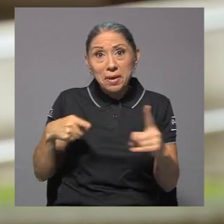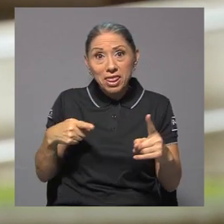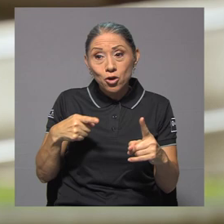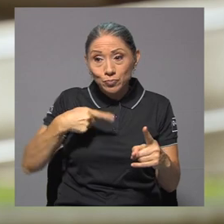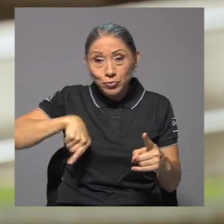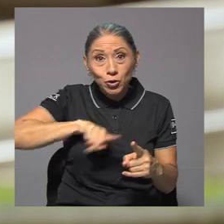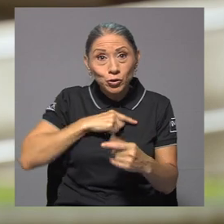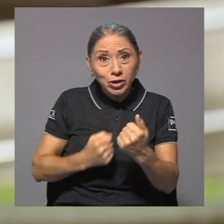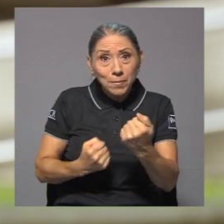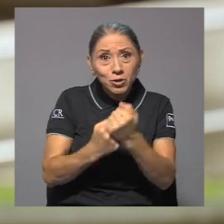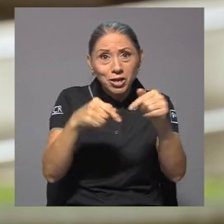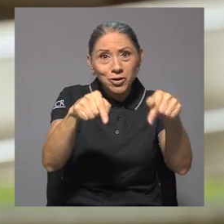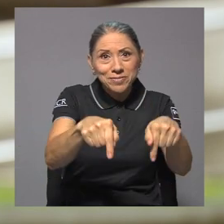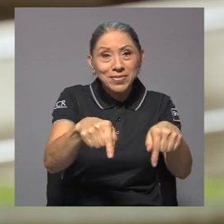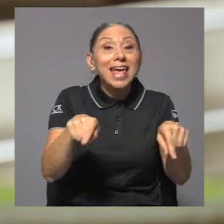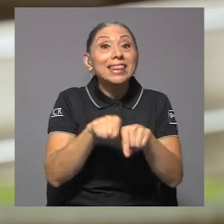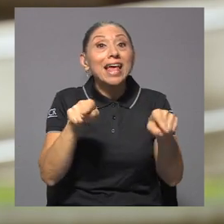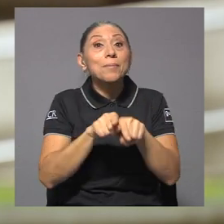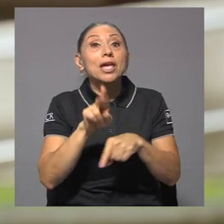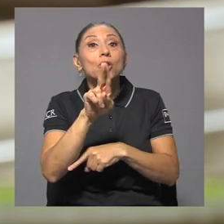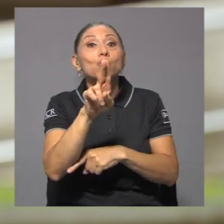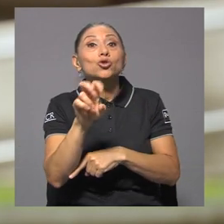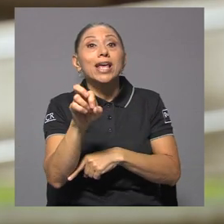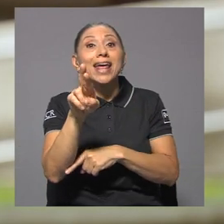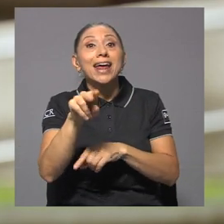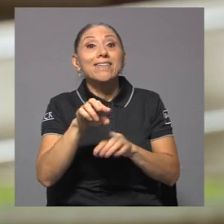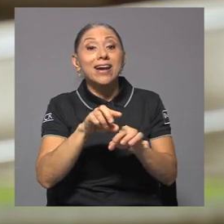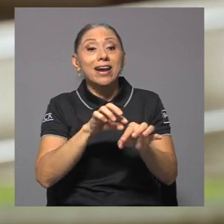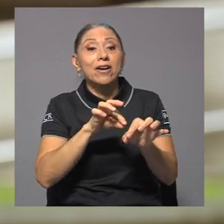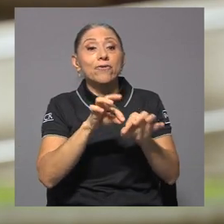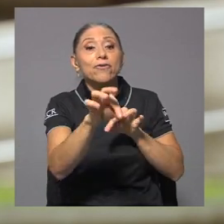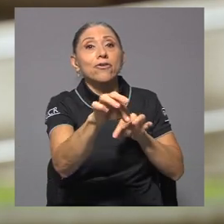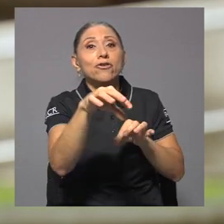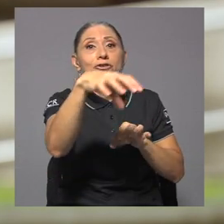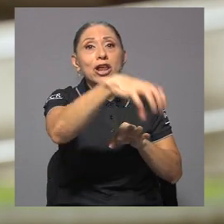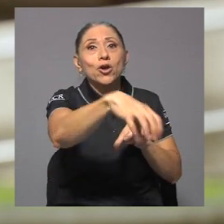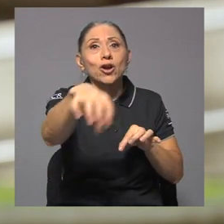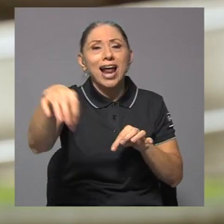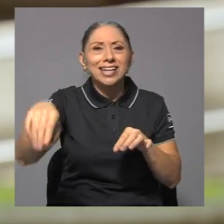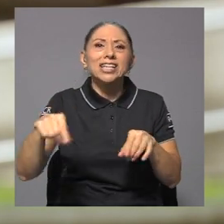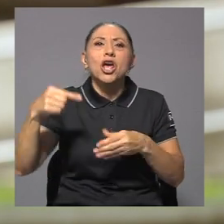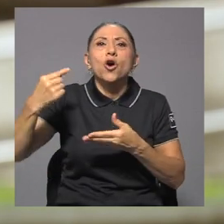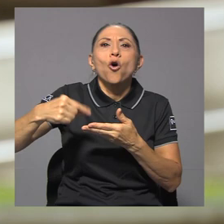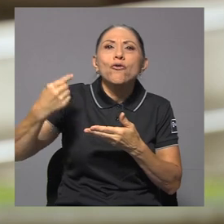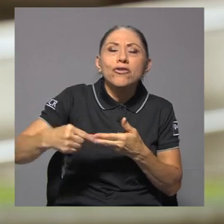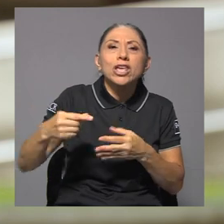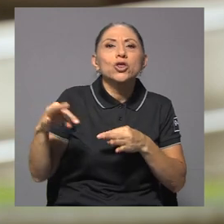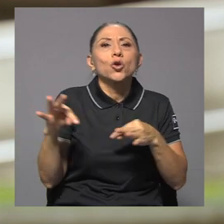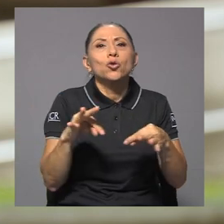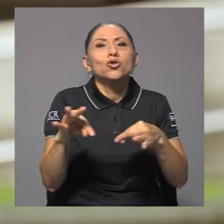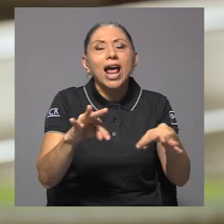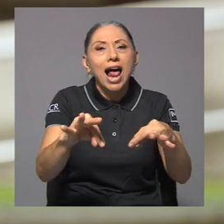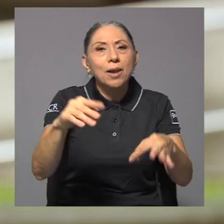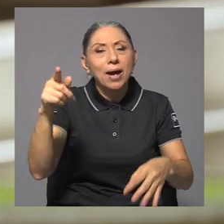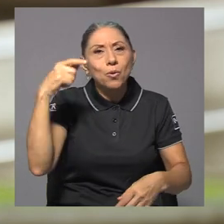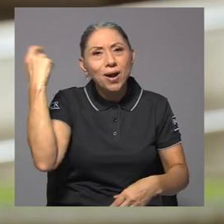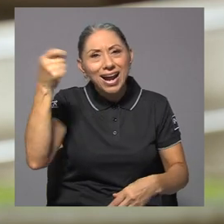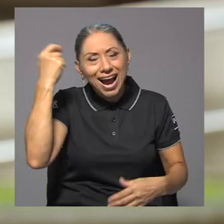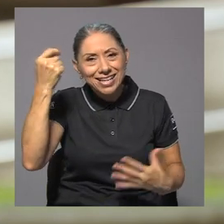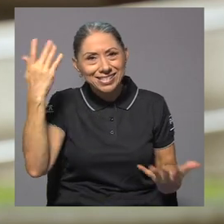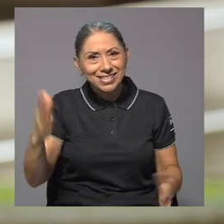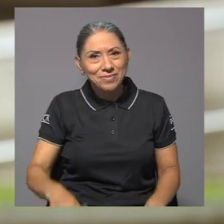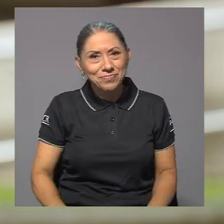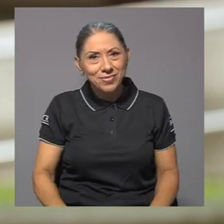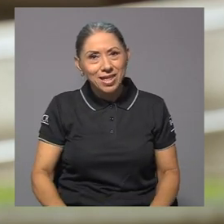medio de estar apoyando. También en las sedes regionales se han abierto otros centros de vacunación, también en Golfito, en Turrialba, en Guanacaste, ¿verdad?